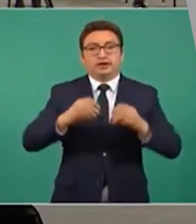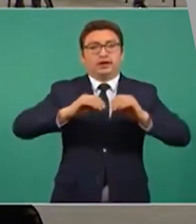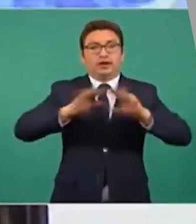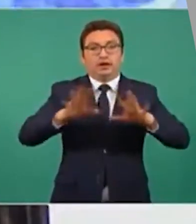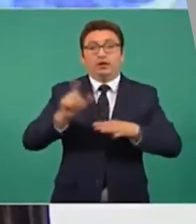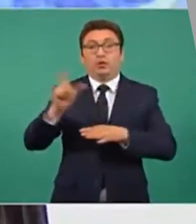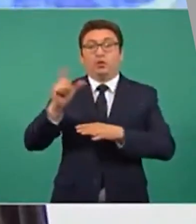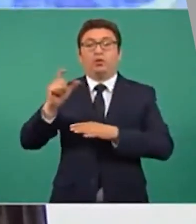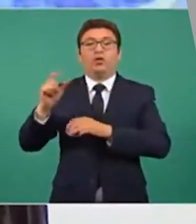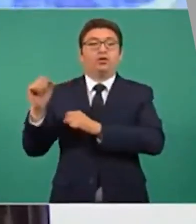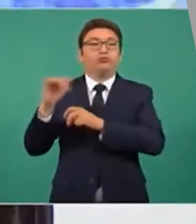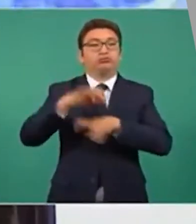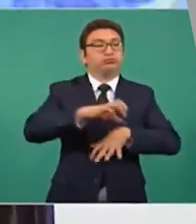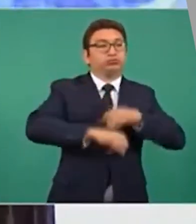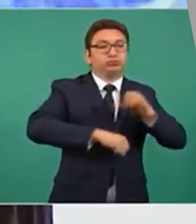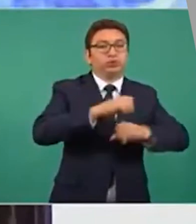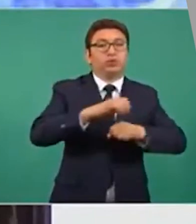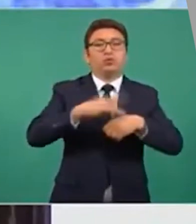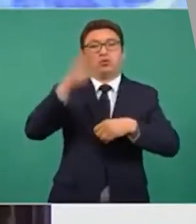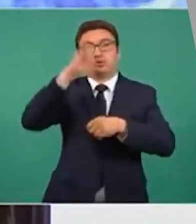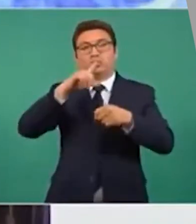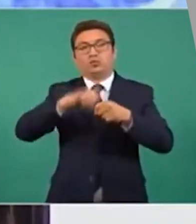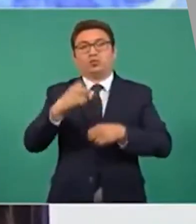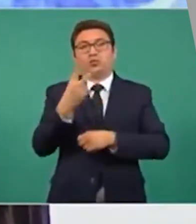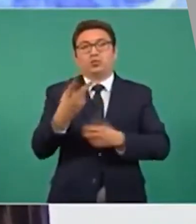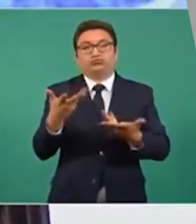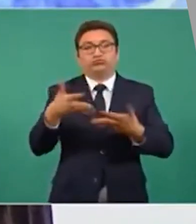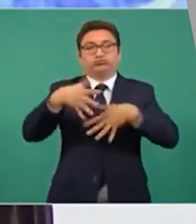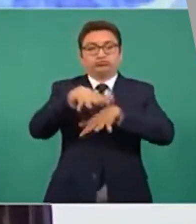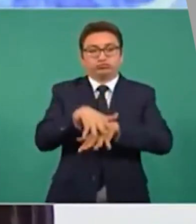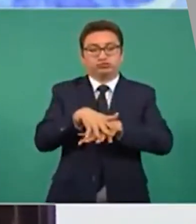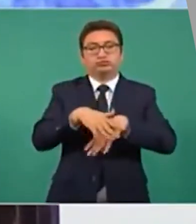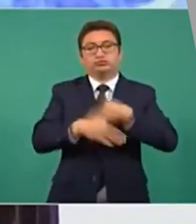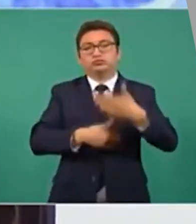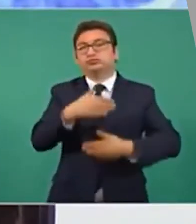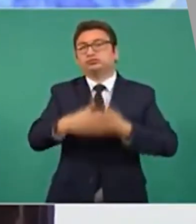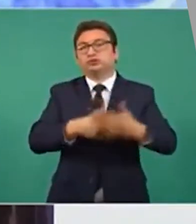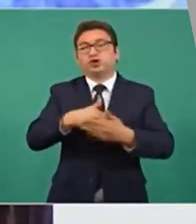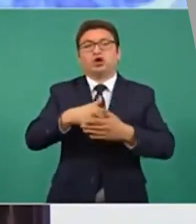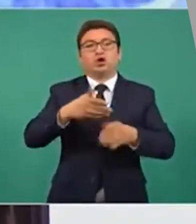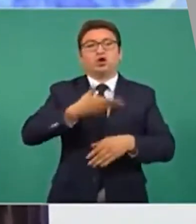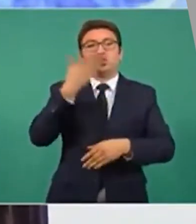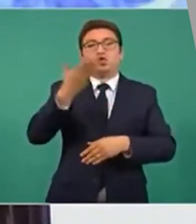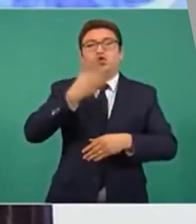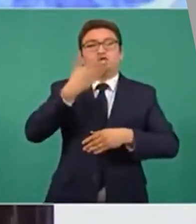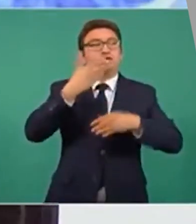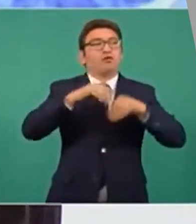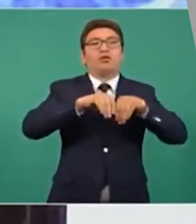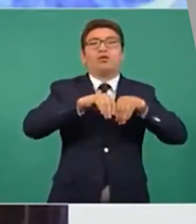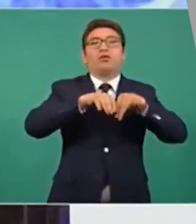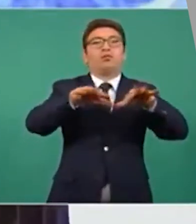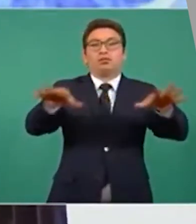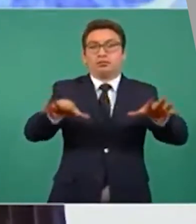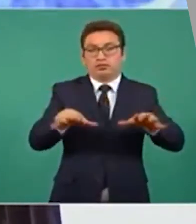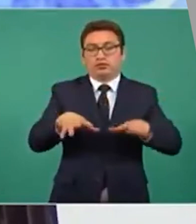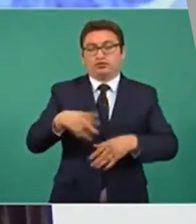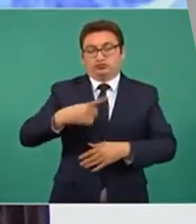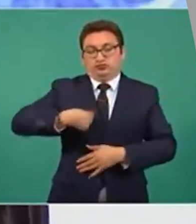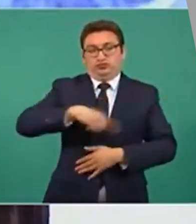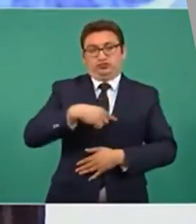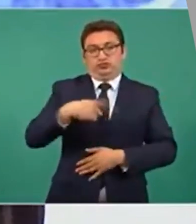conquista por la idea de la fusión de dos culturas ha sido parte de la narrativa neoliberal sobre nuestra historia.